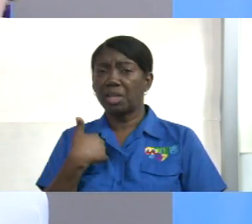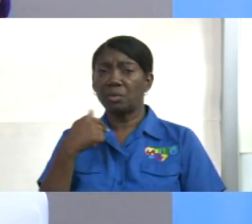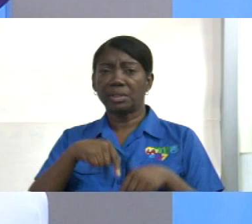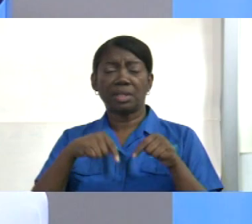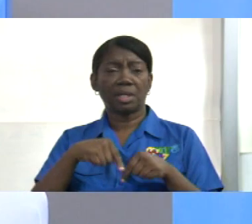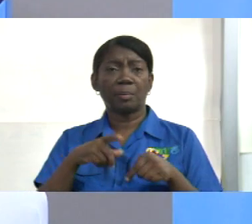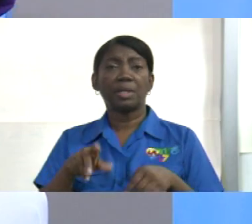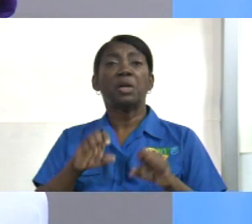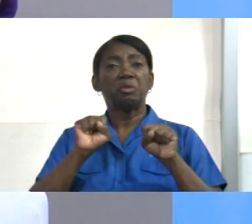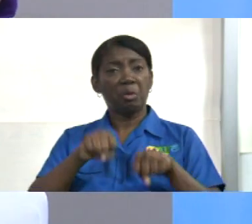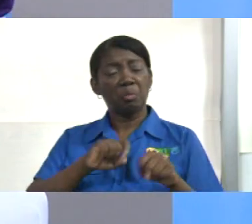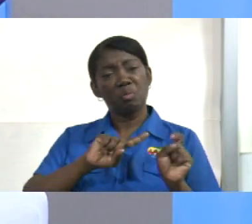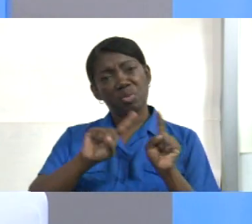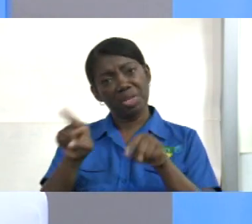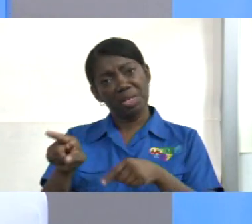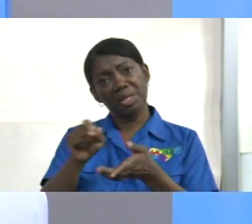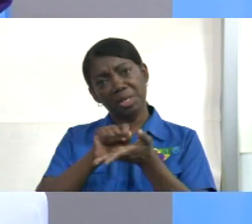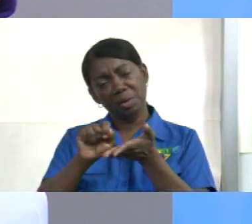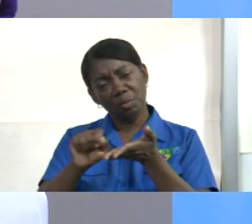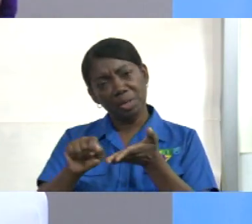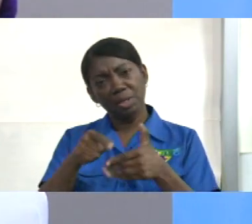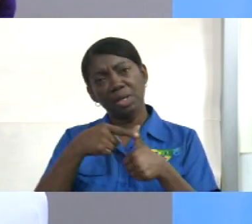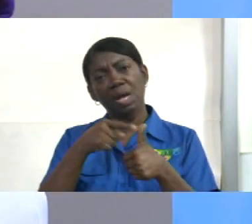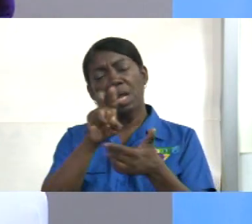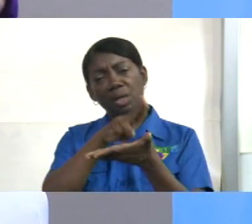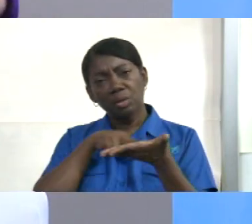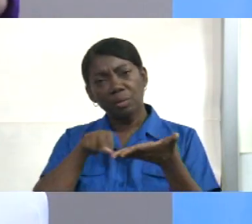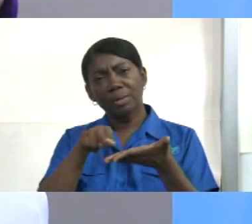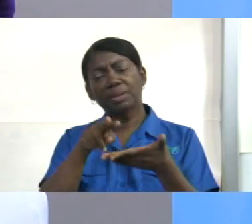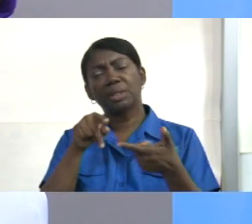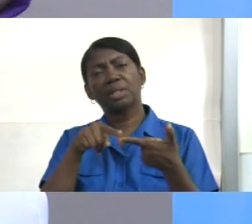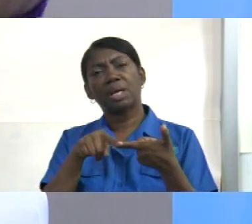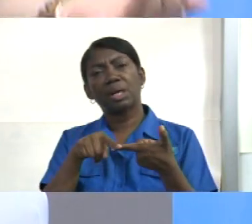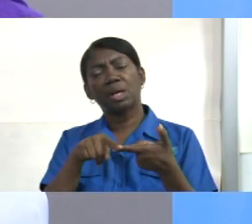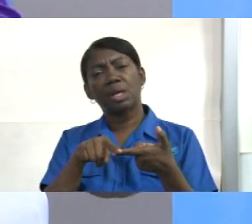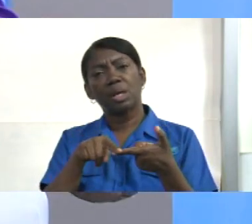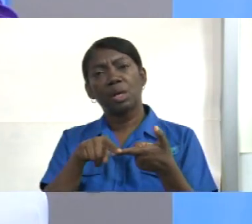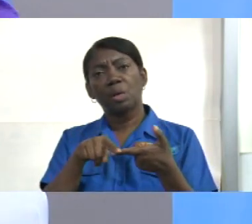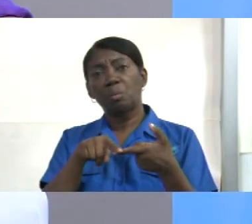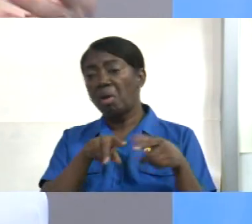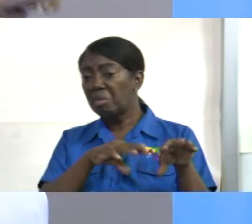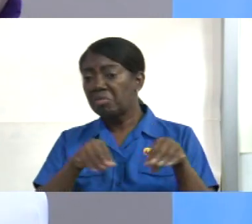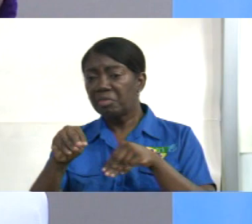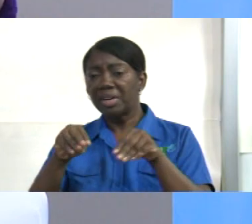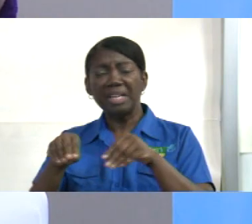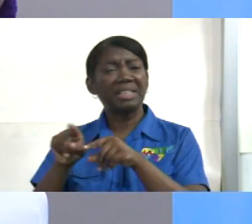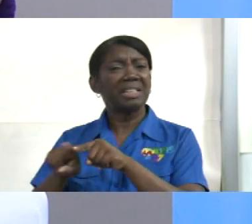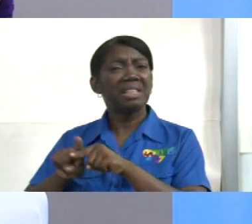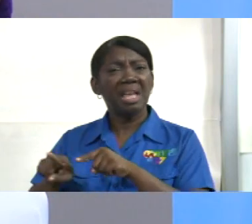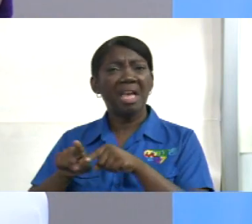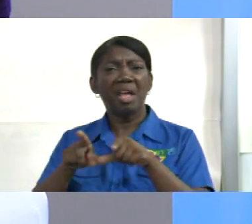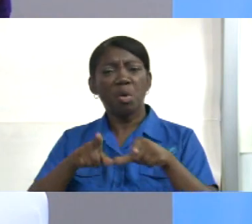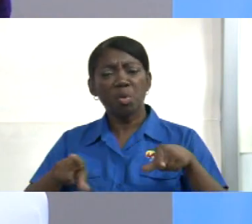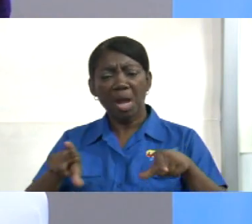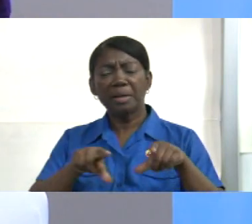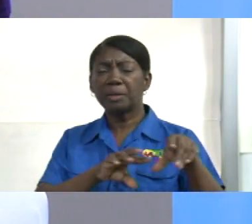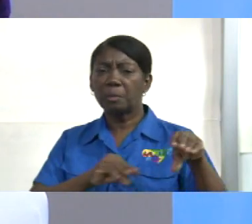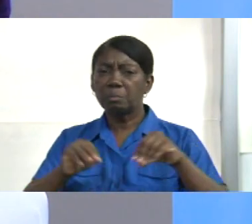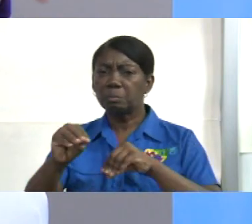pero yo pude ir a la escuela a la universidad me muevo en todos los ámbitos entonces